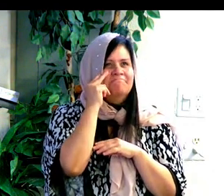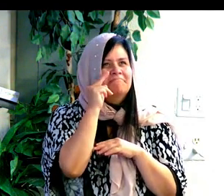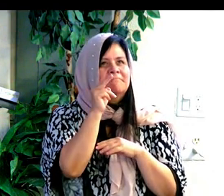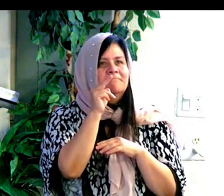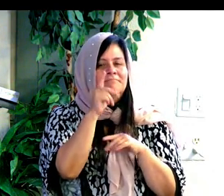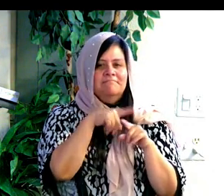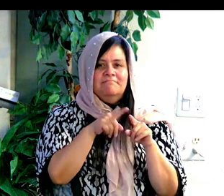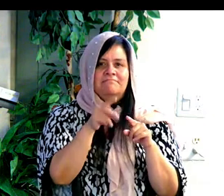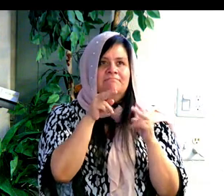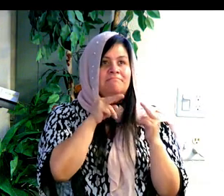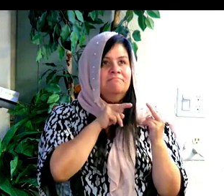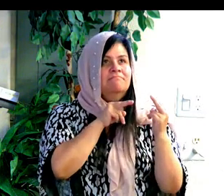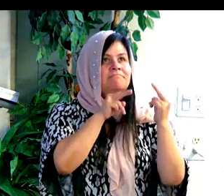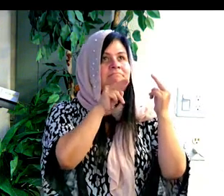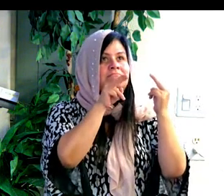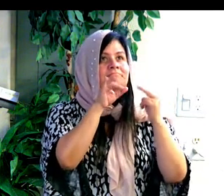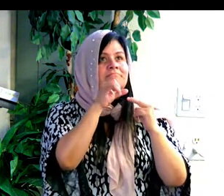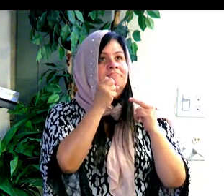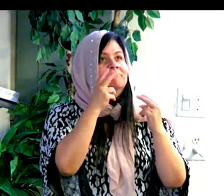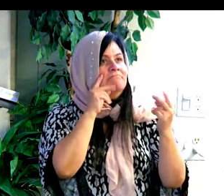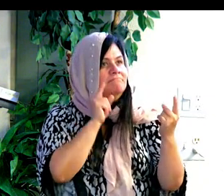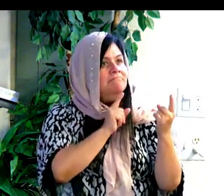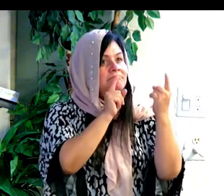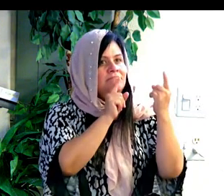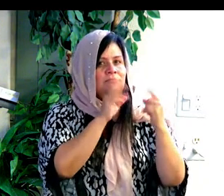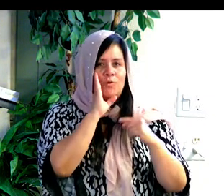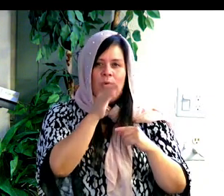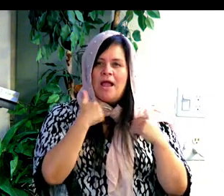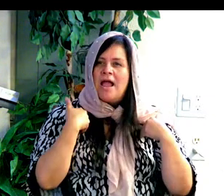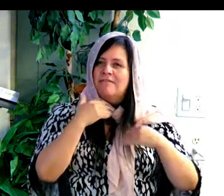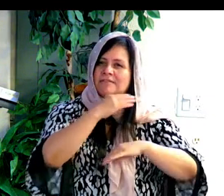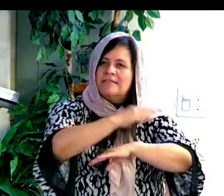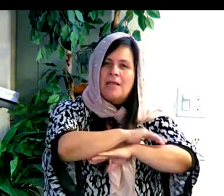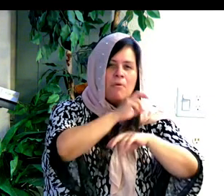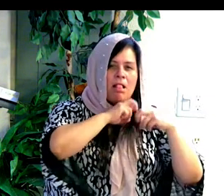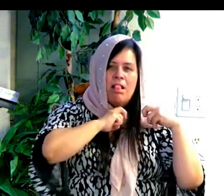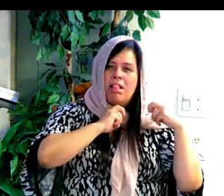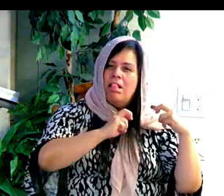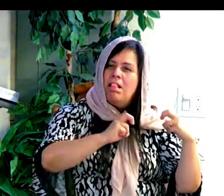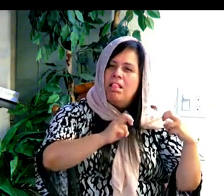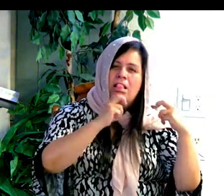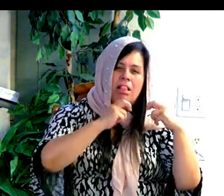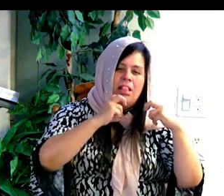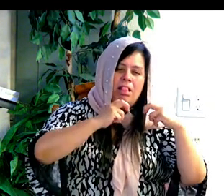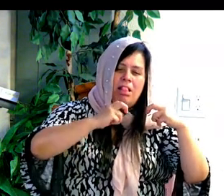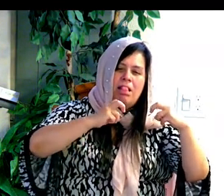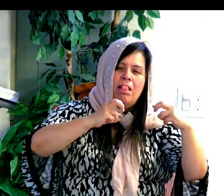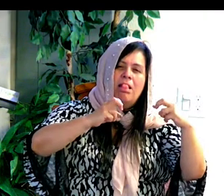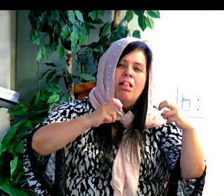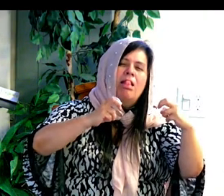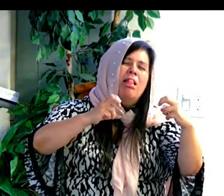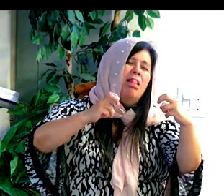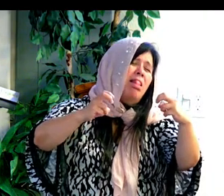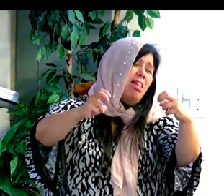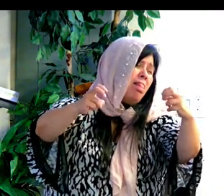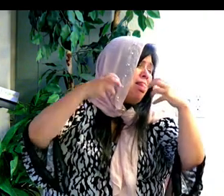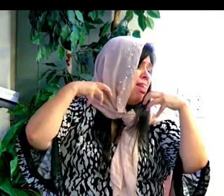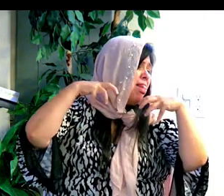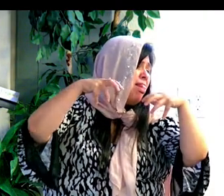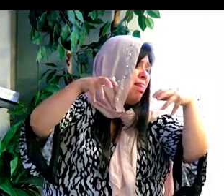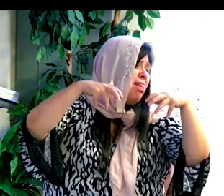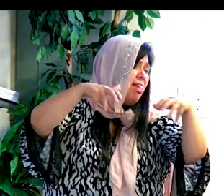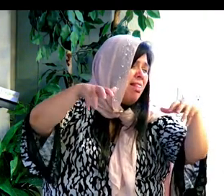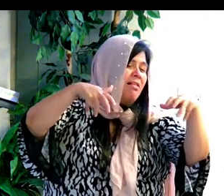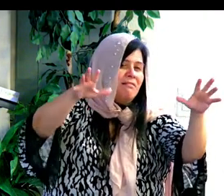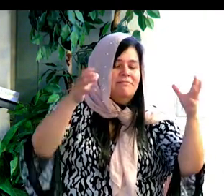gran asamblea. And oops, going backwards. Lastly, al último. In Luke 12 it says, be ready. You don't know when the